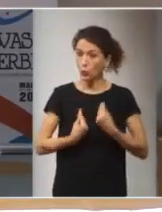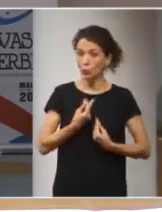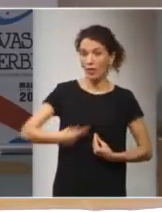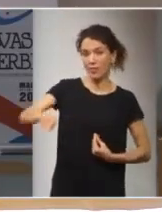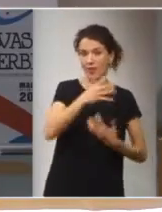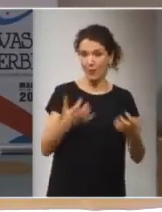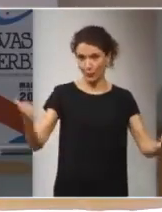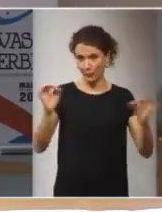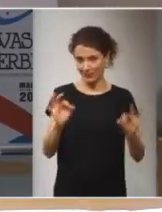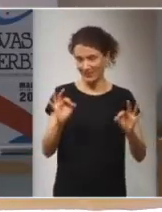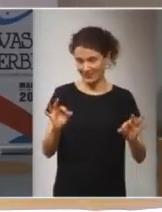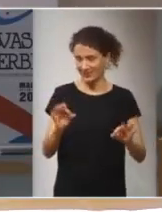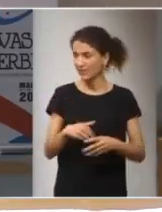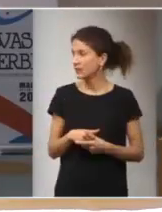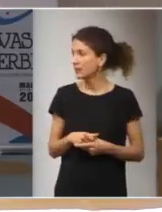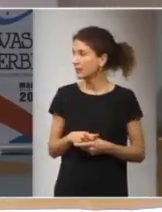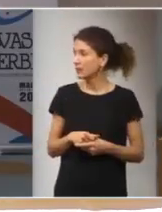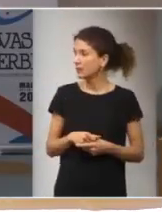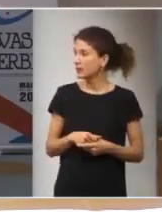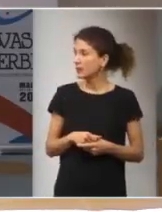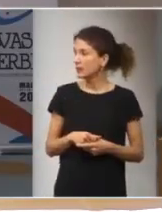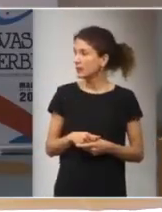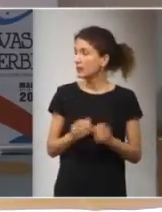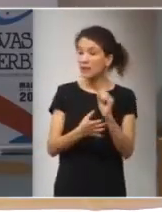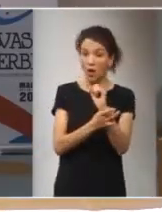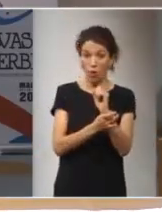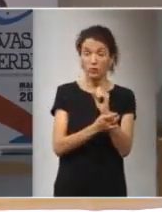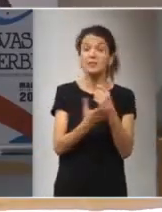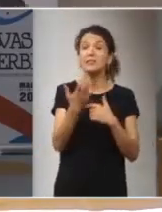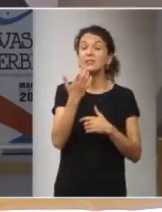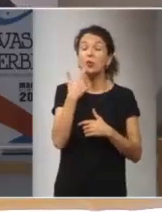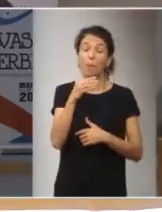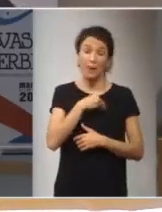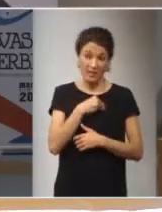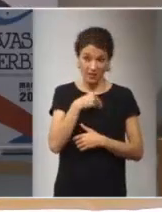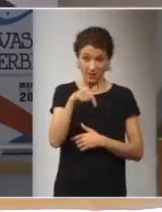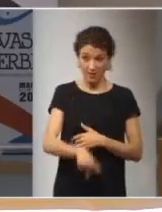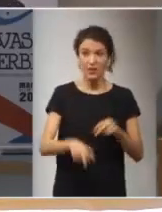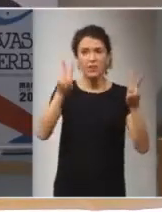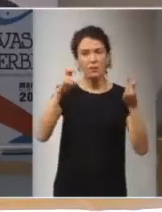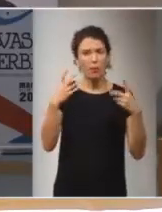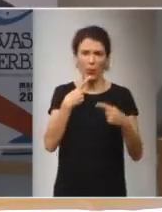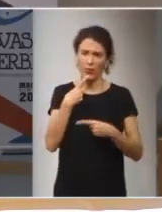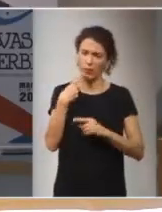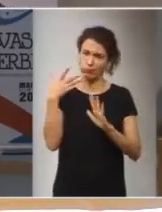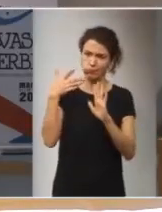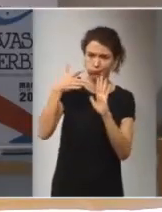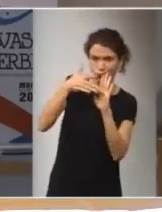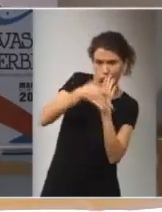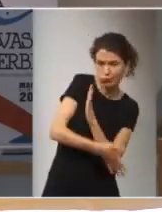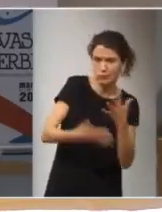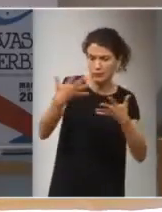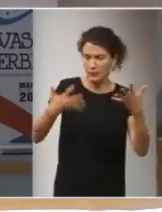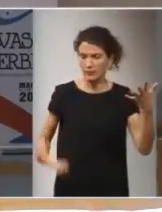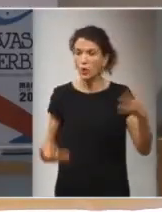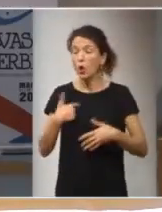ustedes. Voy a quitarme el reloj porque sí hay mucho, lamentablemente, en este tema hay mucho que decir y no